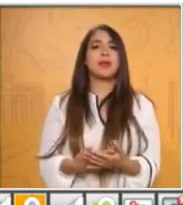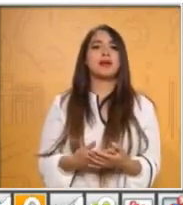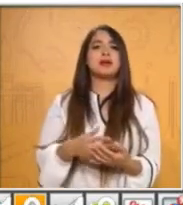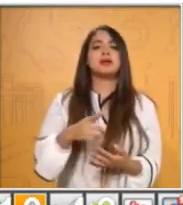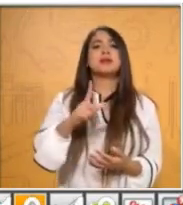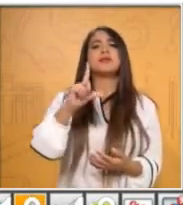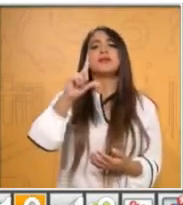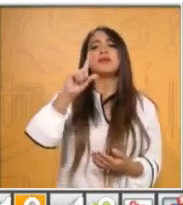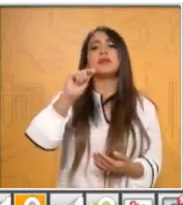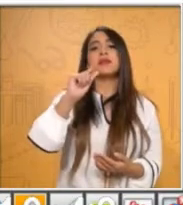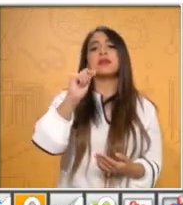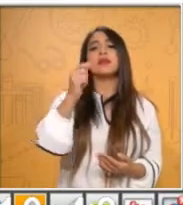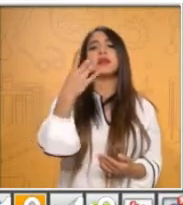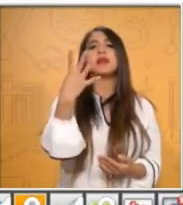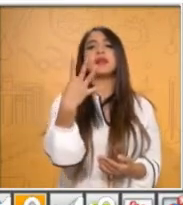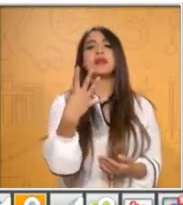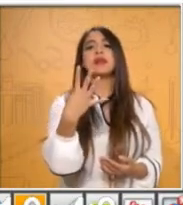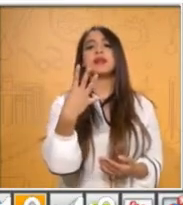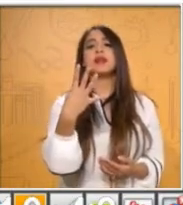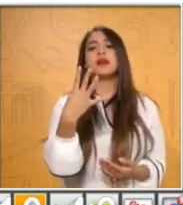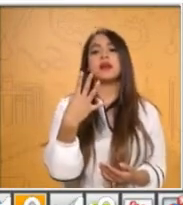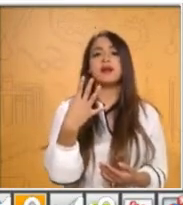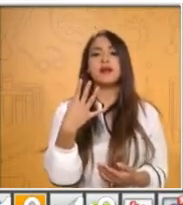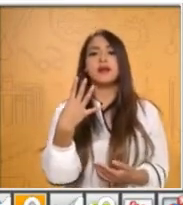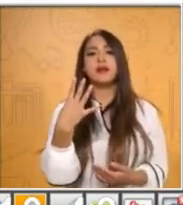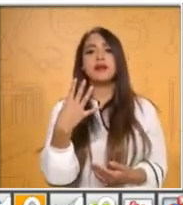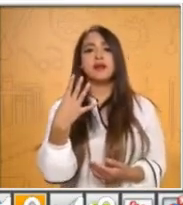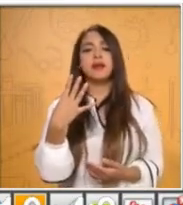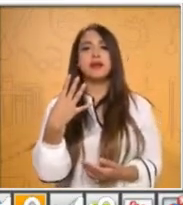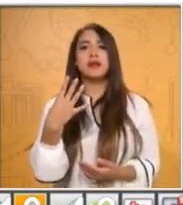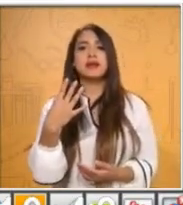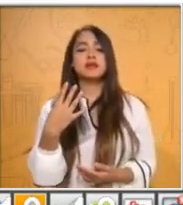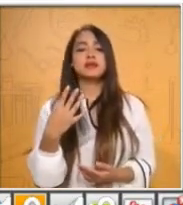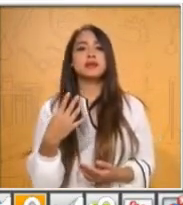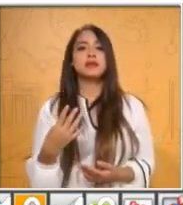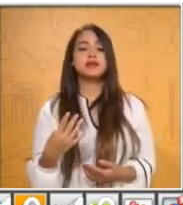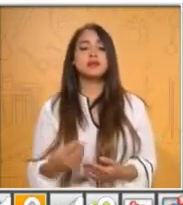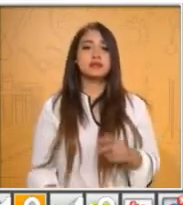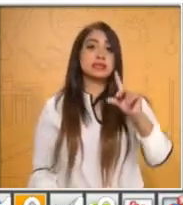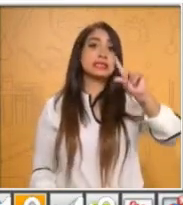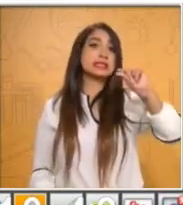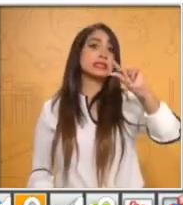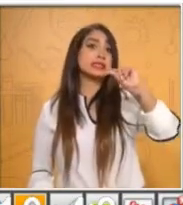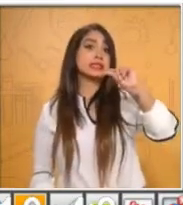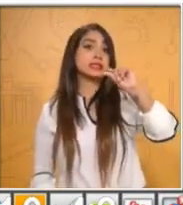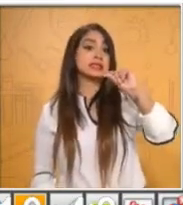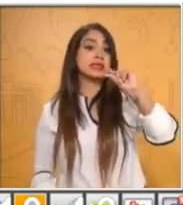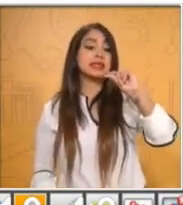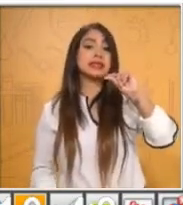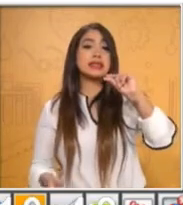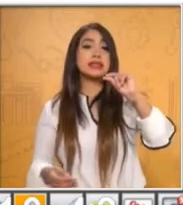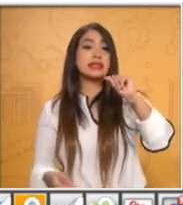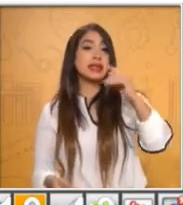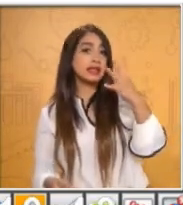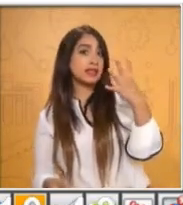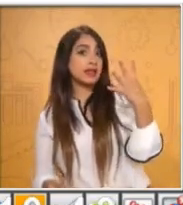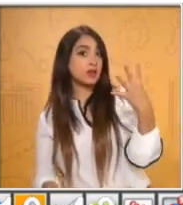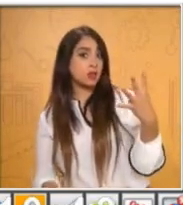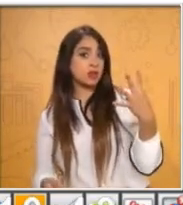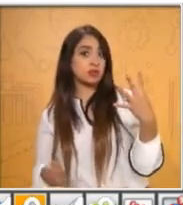¿Qué número sigue? Y luego sigue el 76. ¿Qué número está en medio del 74 y 76?